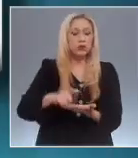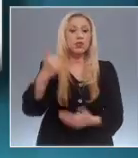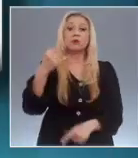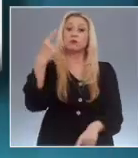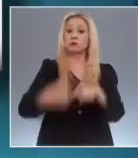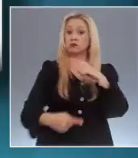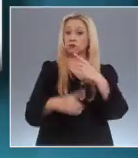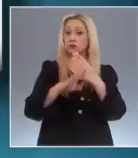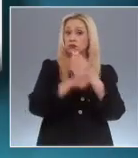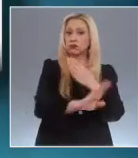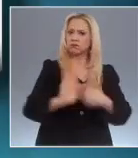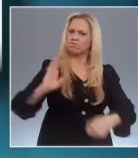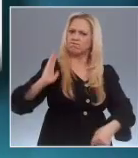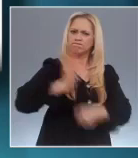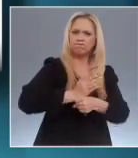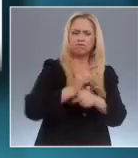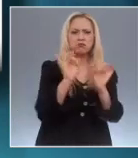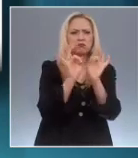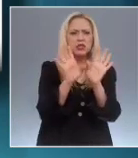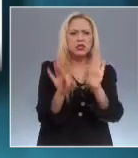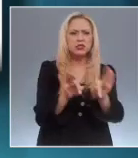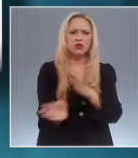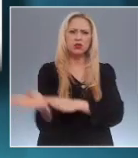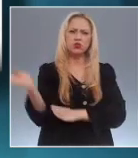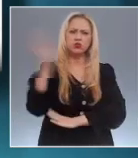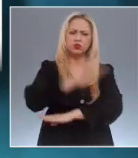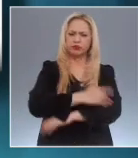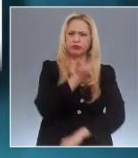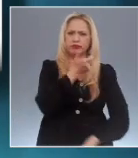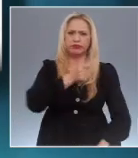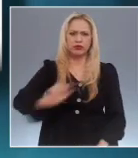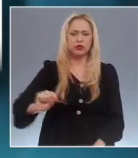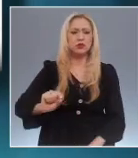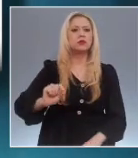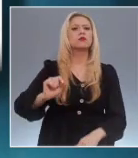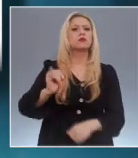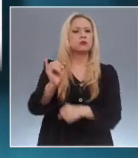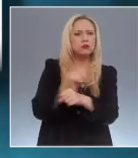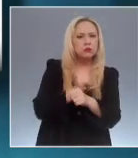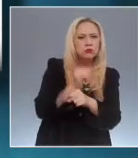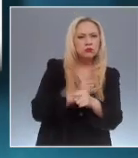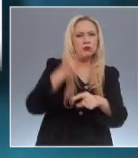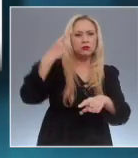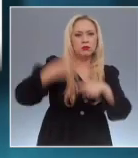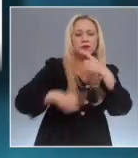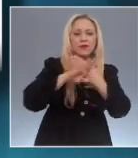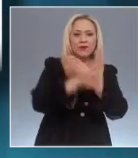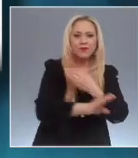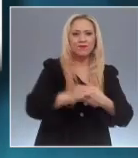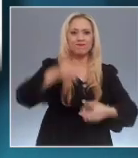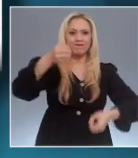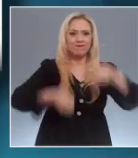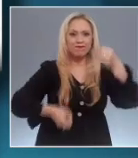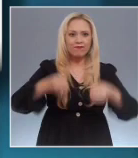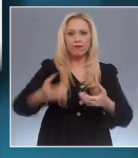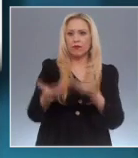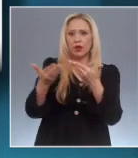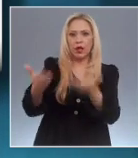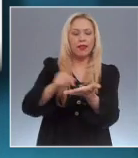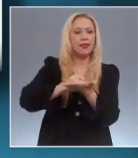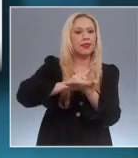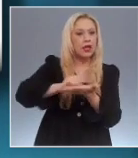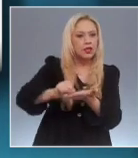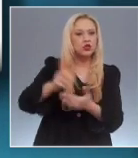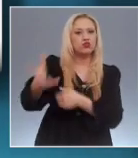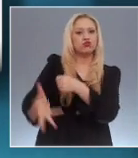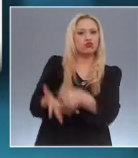Investigar, prevenir y enjuiciar, garantizar el acceso a la justicia a víctimas, garantizar reparación adecuada. Acá hay tres que ya tienen que ver ahora sí con Poder Judicial.